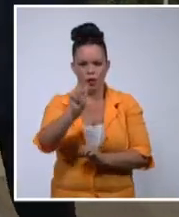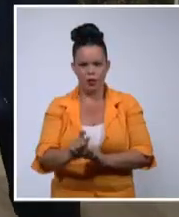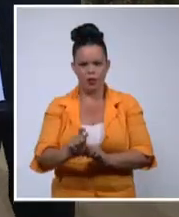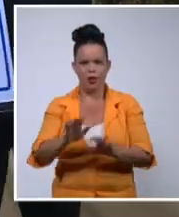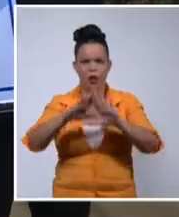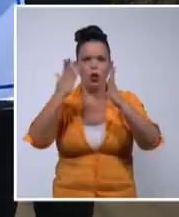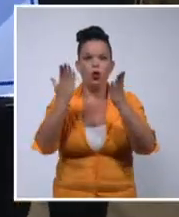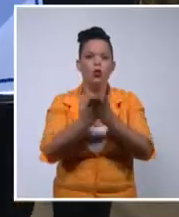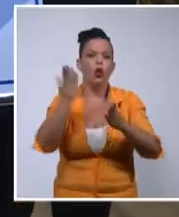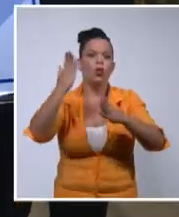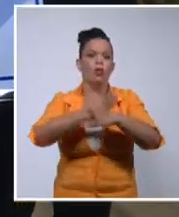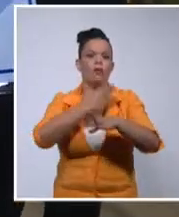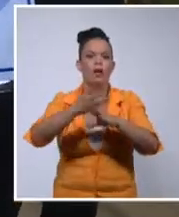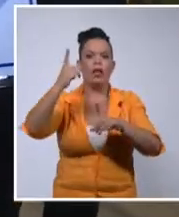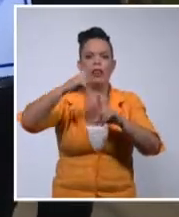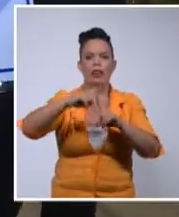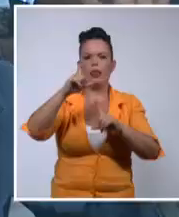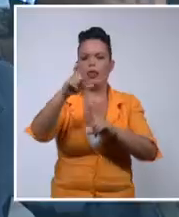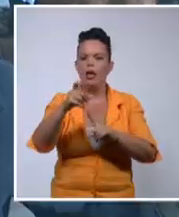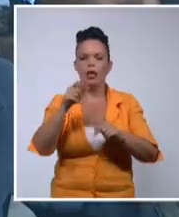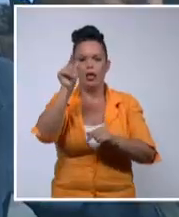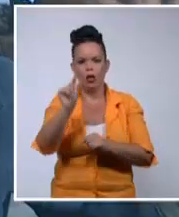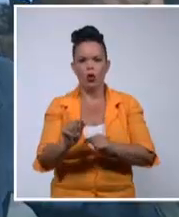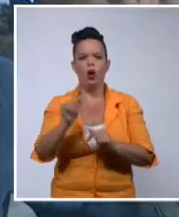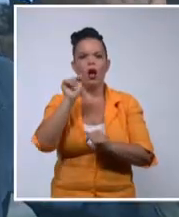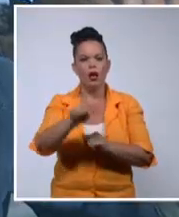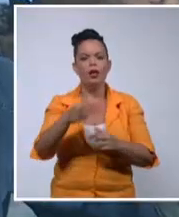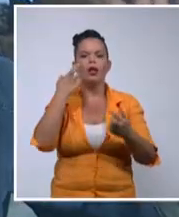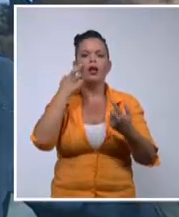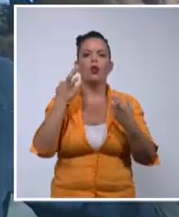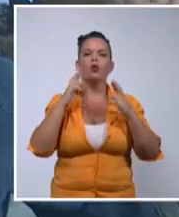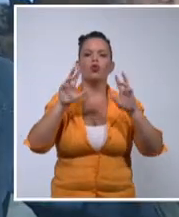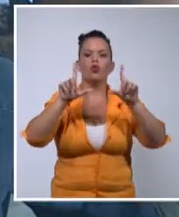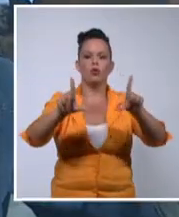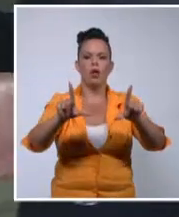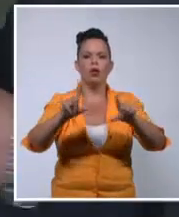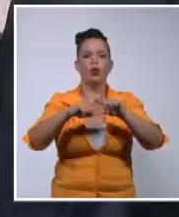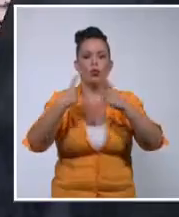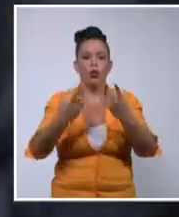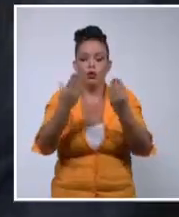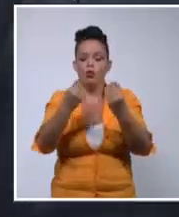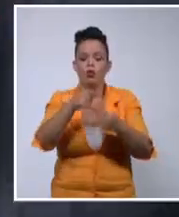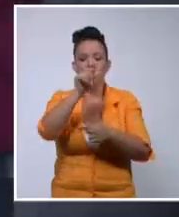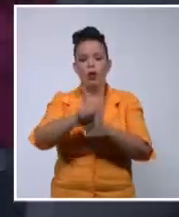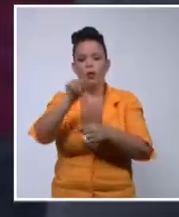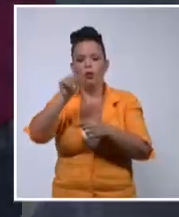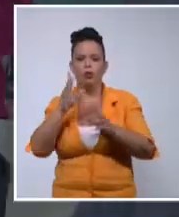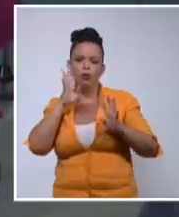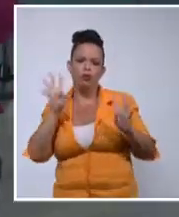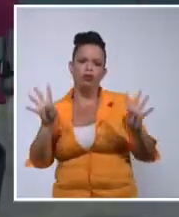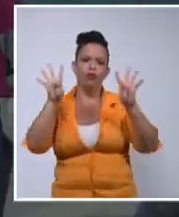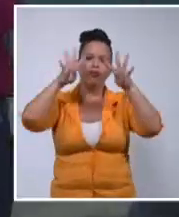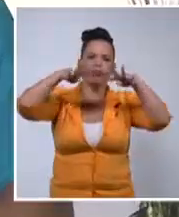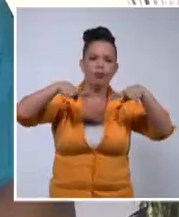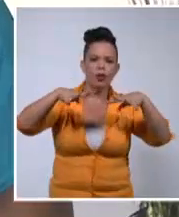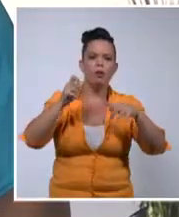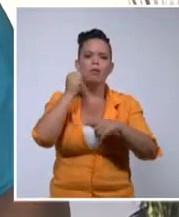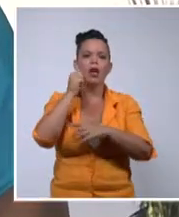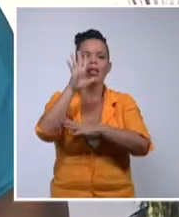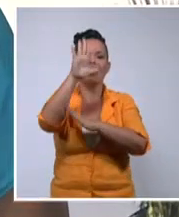reconocimiento merecieron los realizadores del Estelar, espacio que cuenta con una teleaudiencia de más de 5 millones de cubanos.